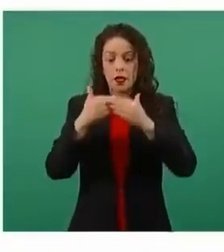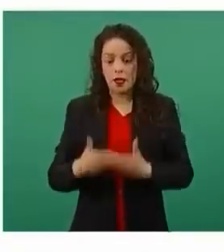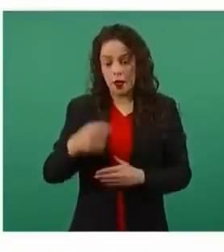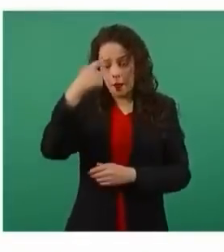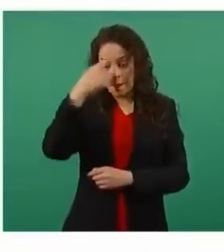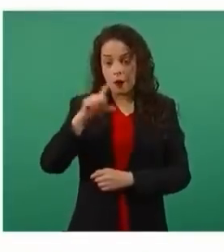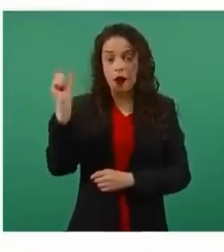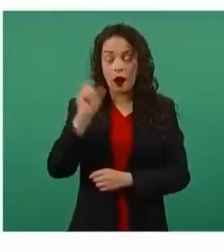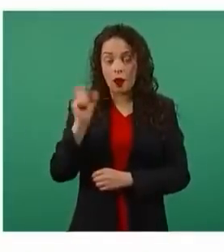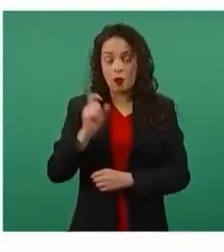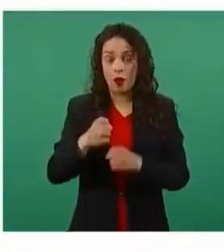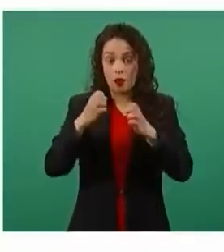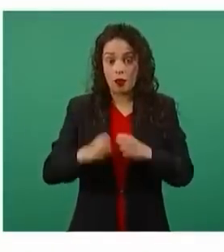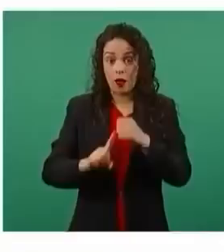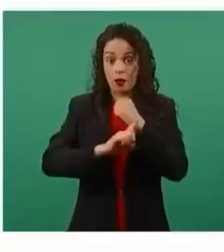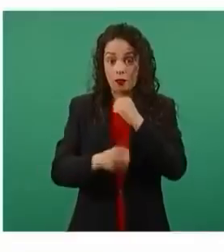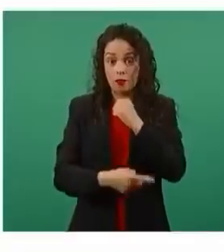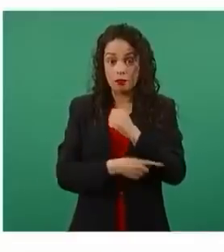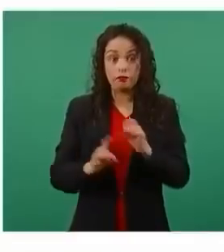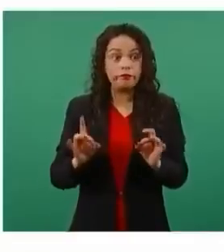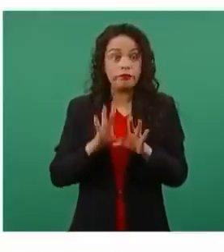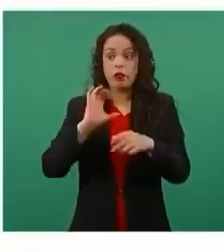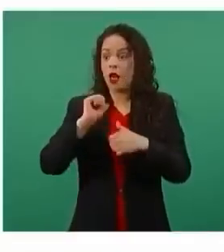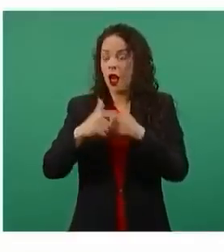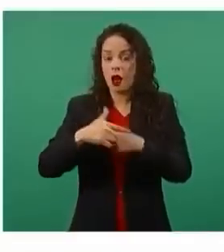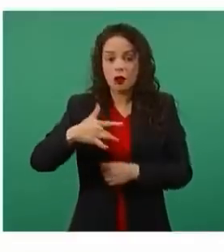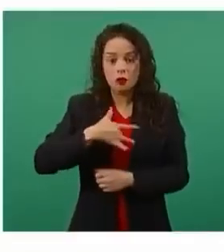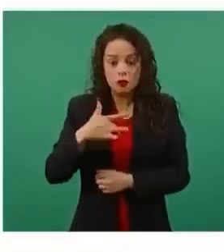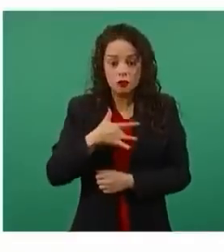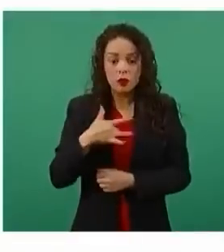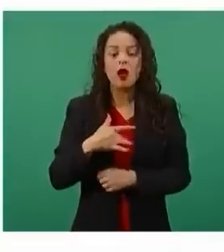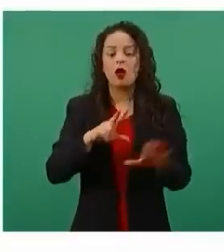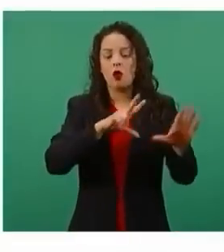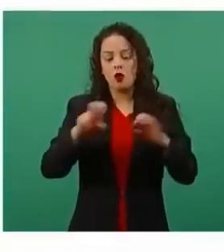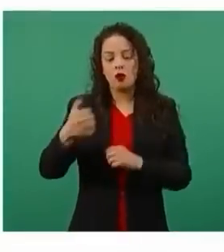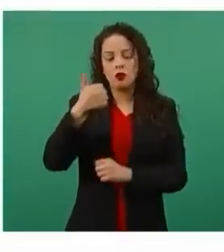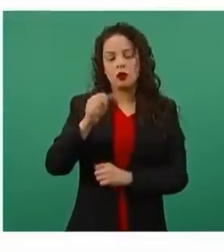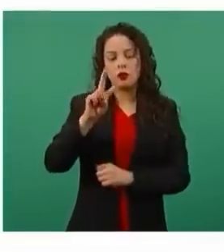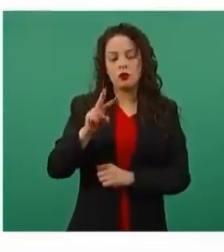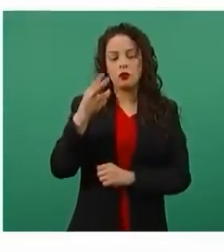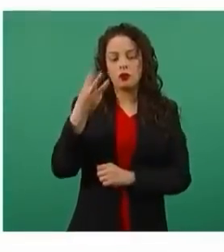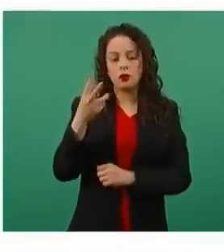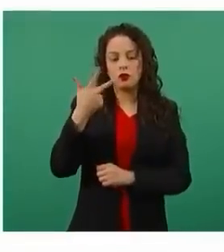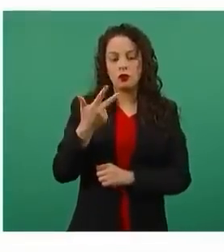alarma durante el embarazo, 800-6283-762. Eso sería todo.